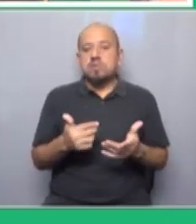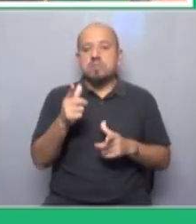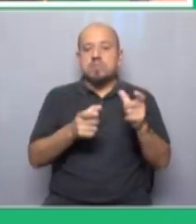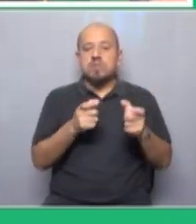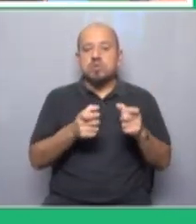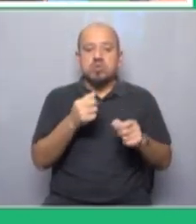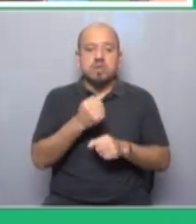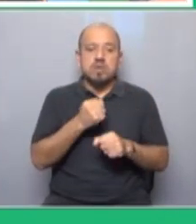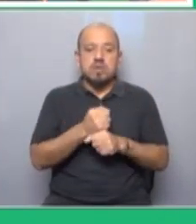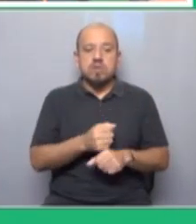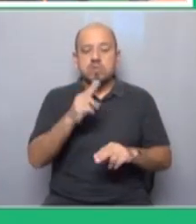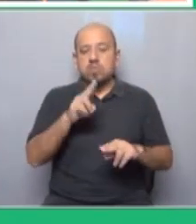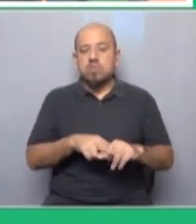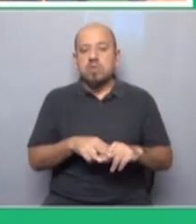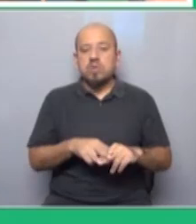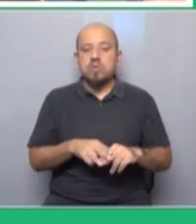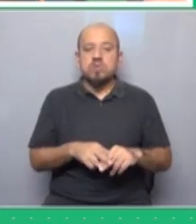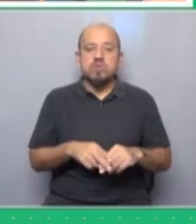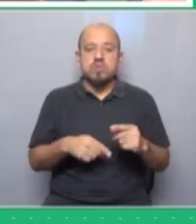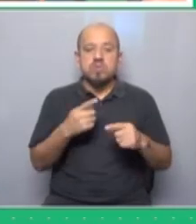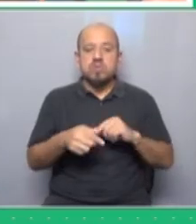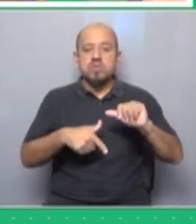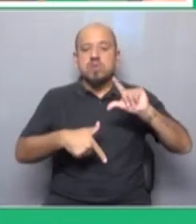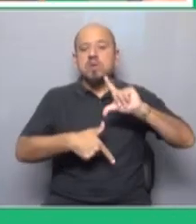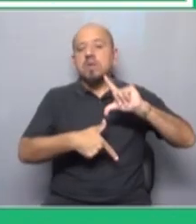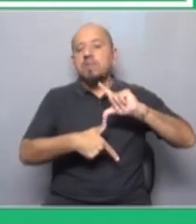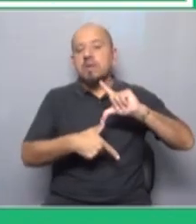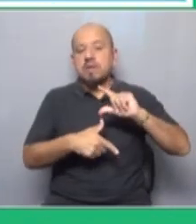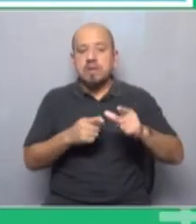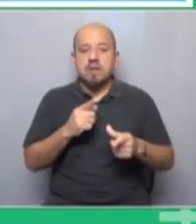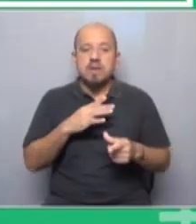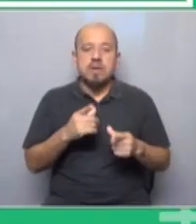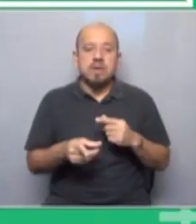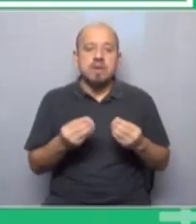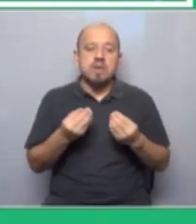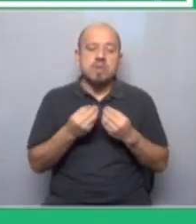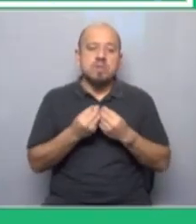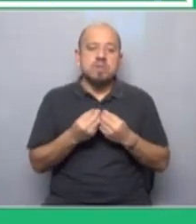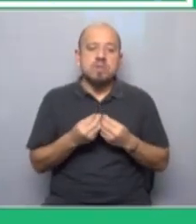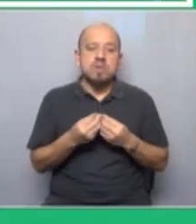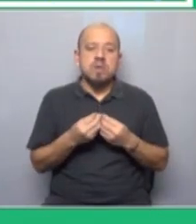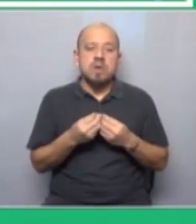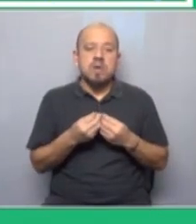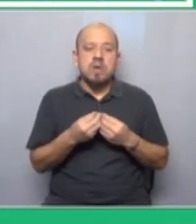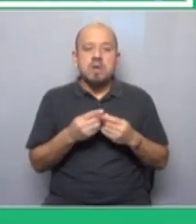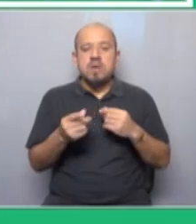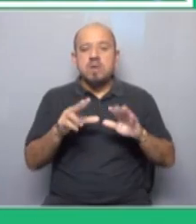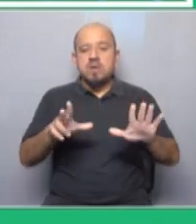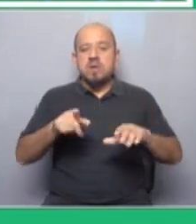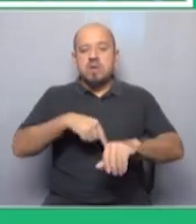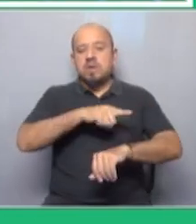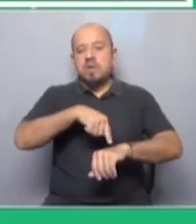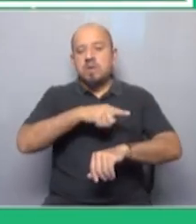muere trabajando esto sigue siendo y sobre todo en América Latina si también hay como varios mundos porque lo de las 8 horas